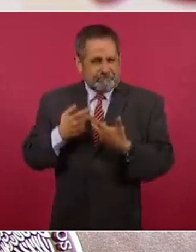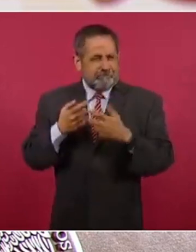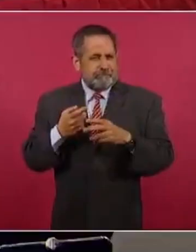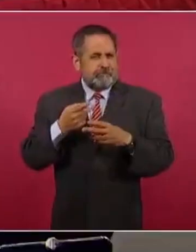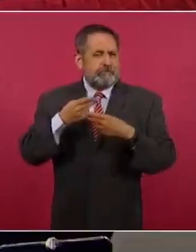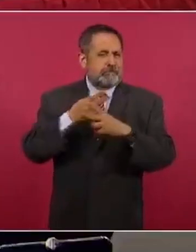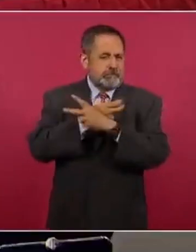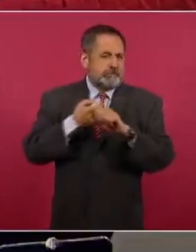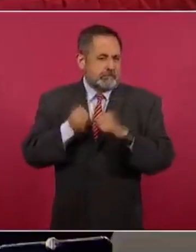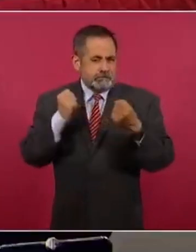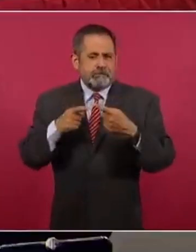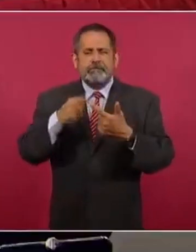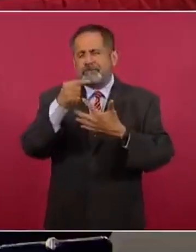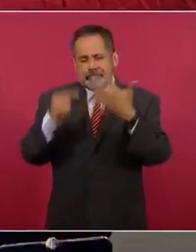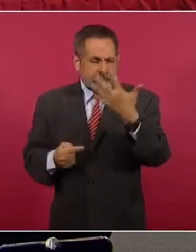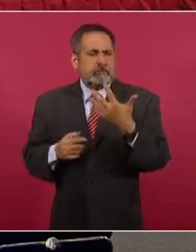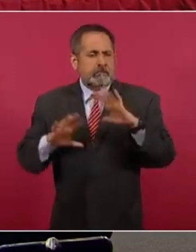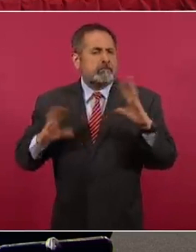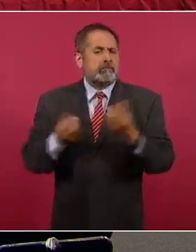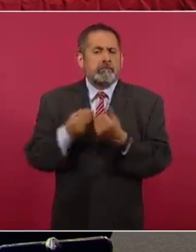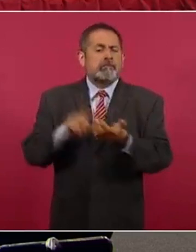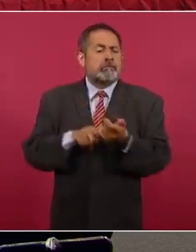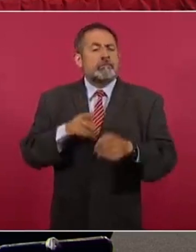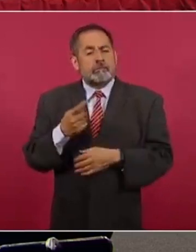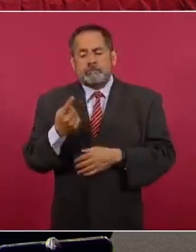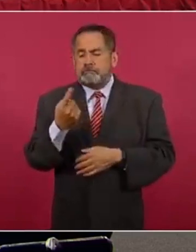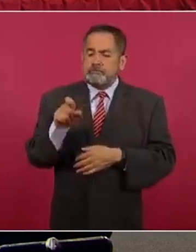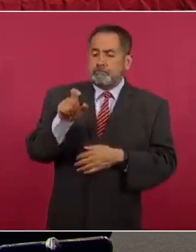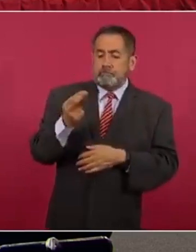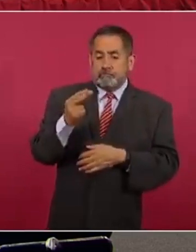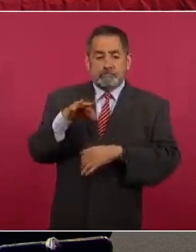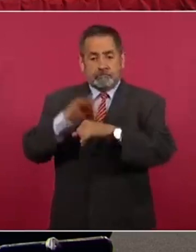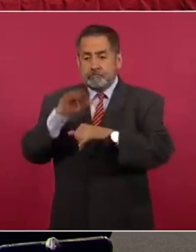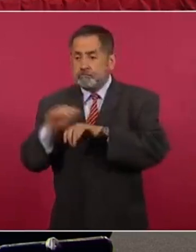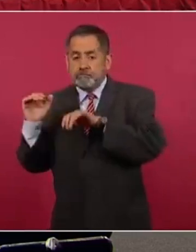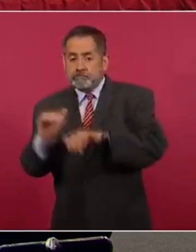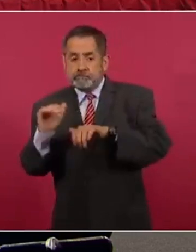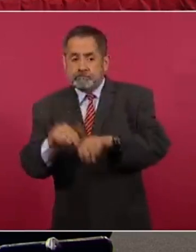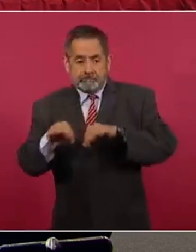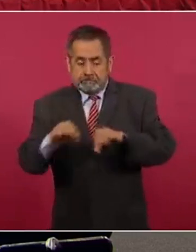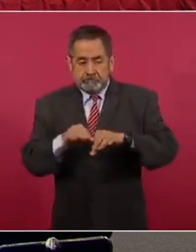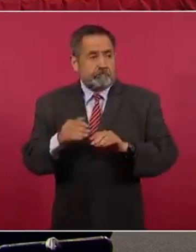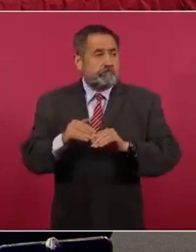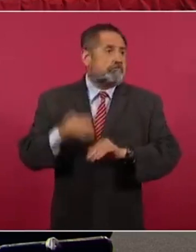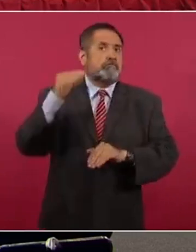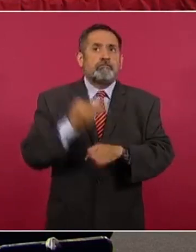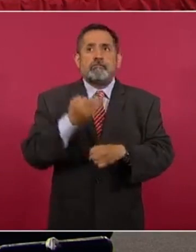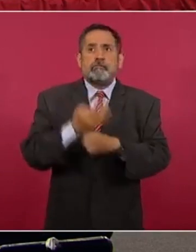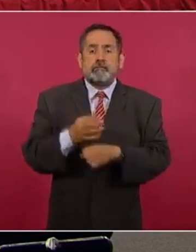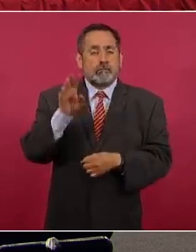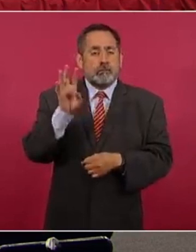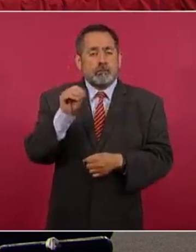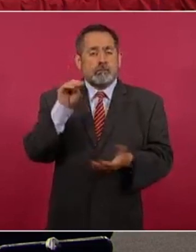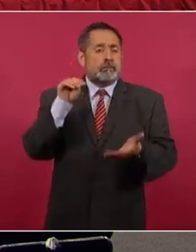demás que pasaron de 3 mil 732, ahora con los 125 médicos que ya están trabajando allá, a 9 mil 513